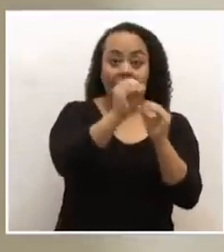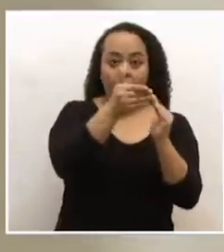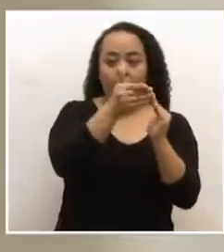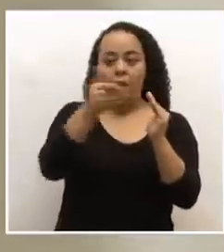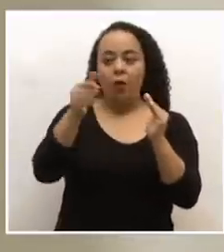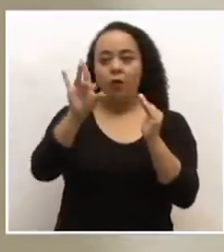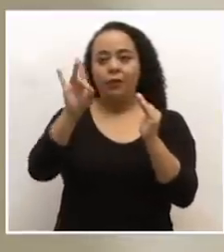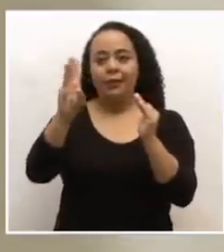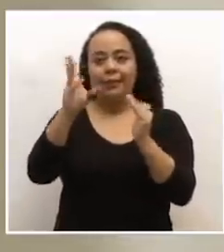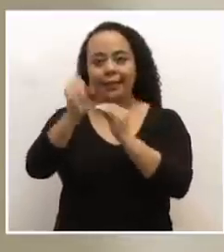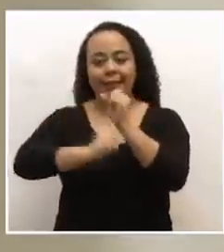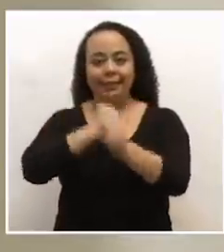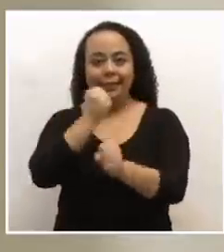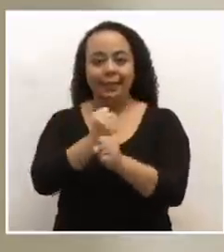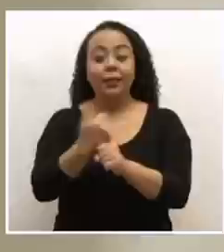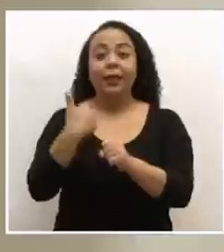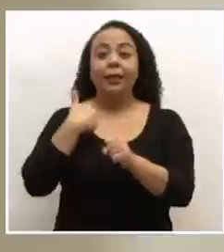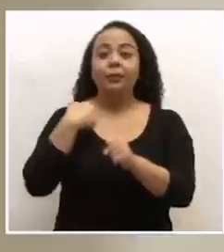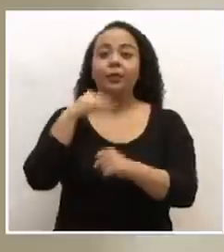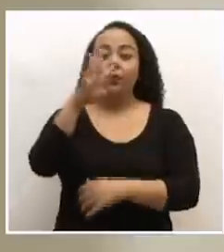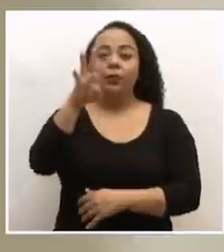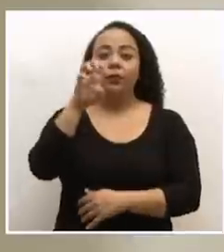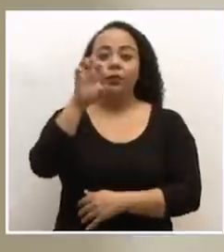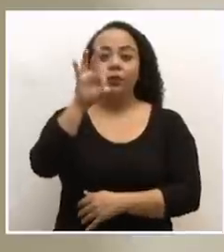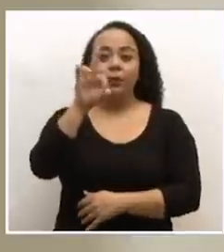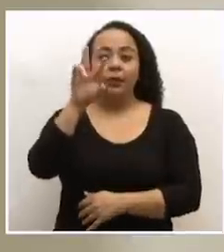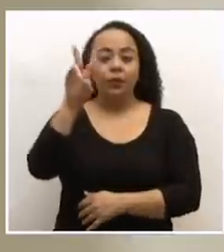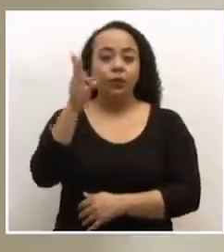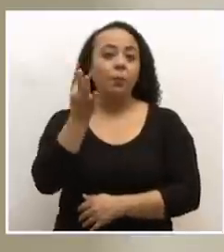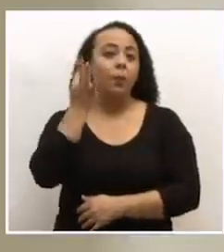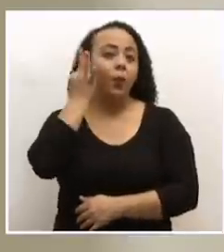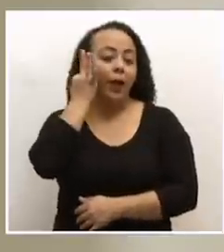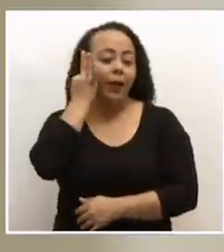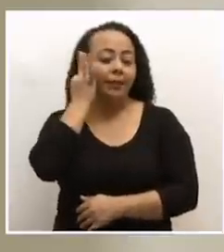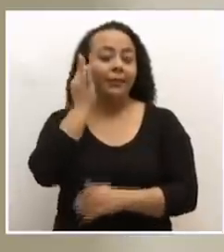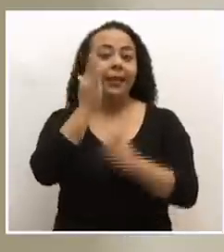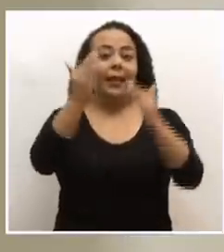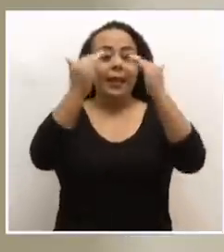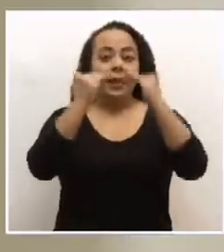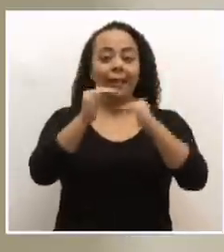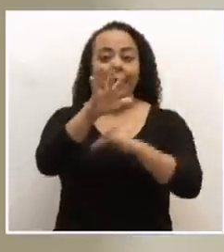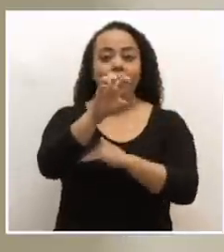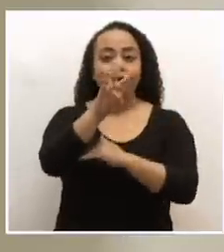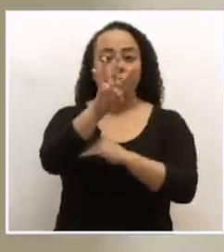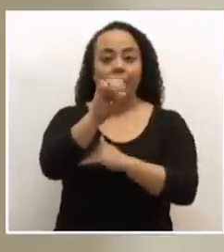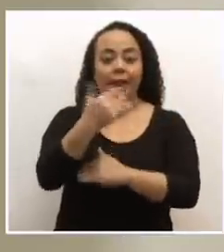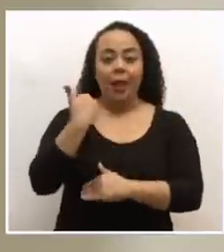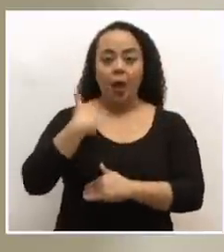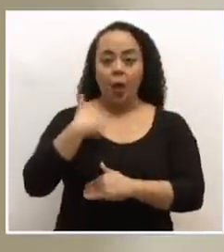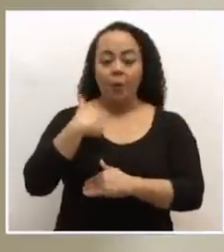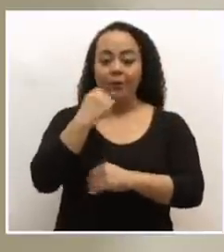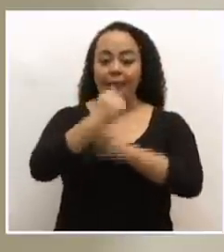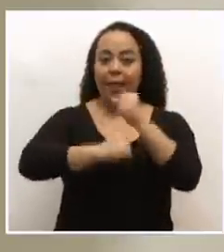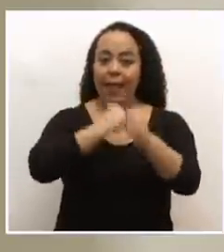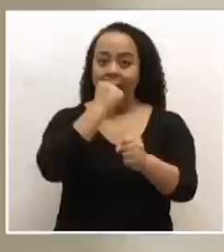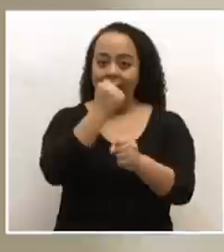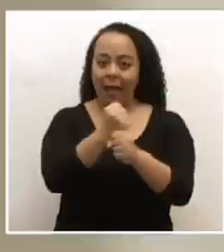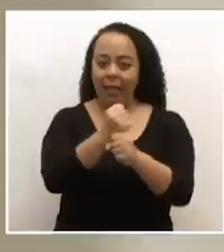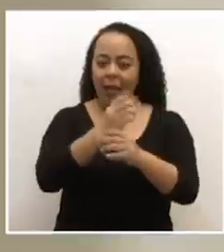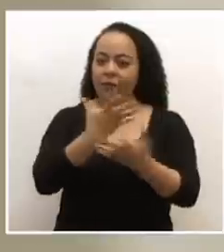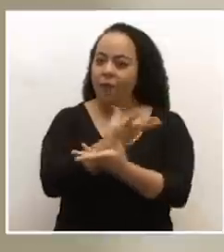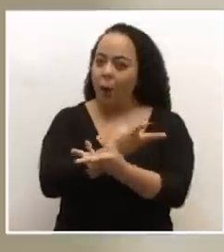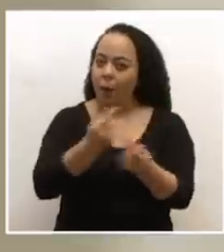86 años. Tenemos 492 mujeres, 540 hombres por edad. La distribución de los